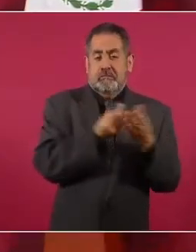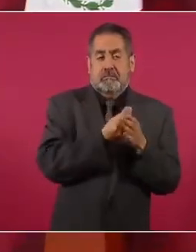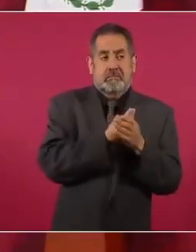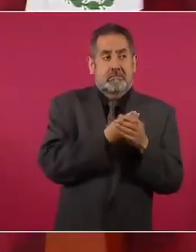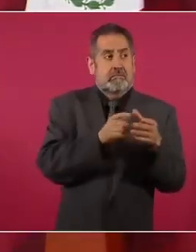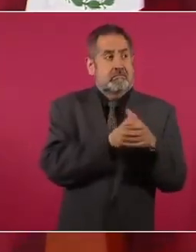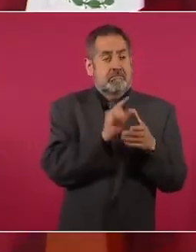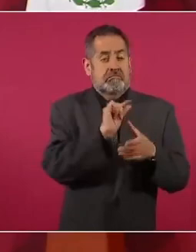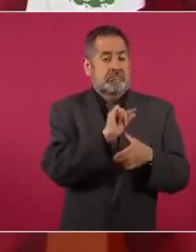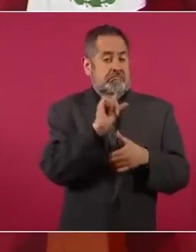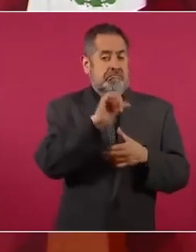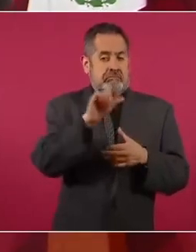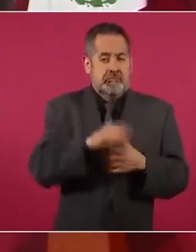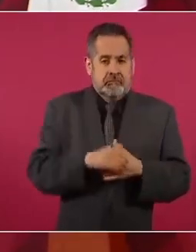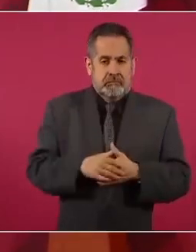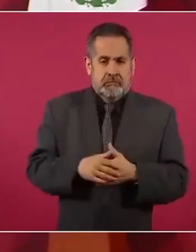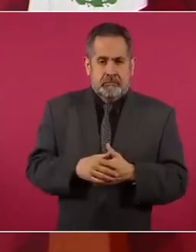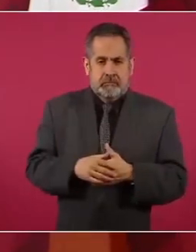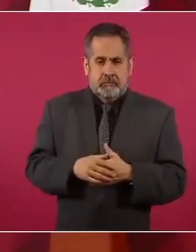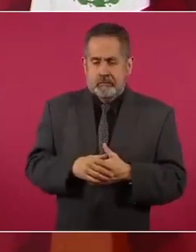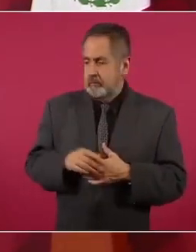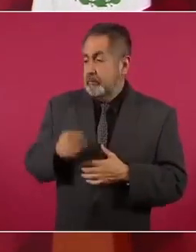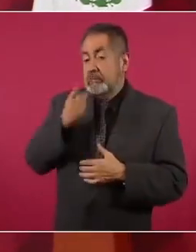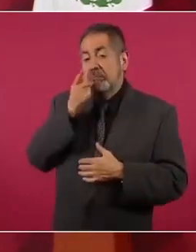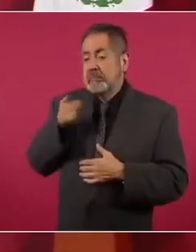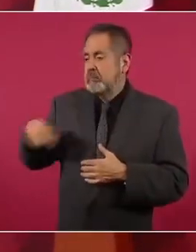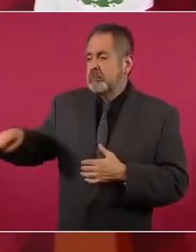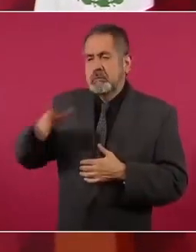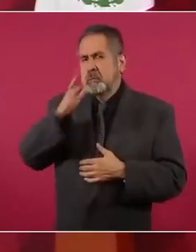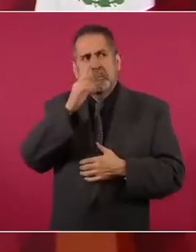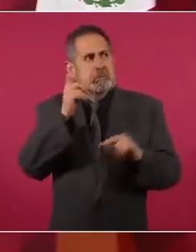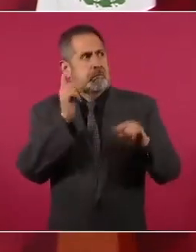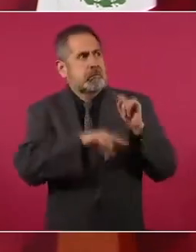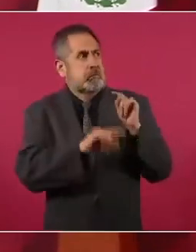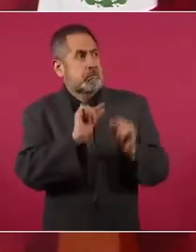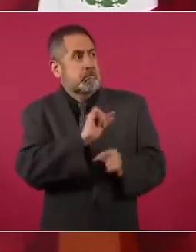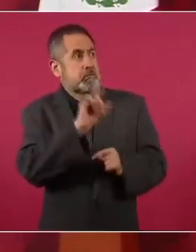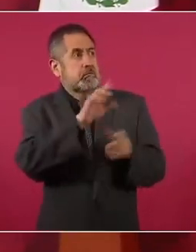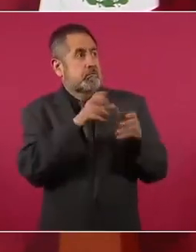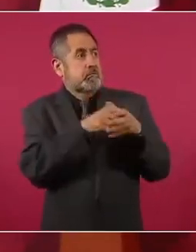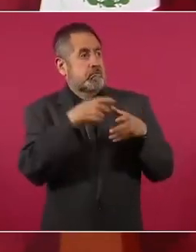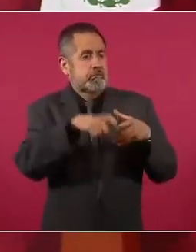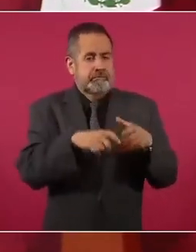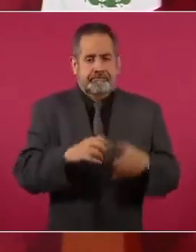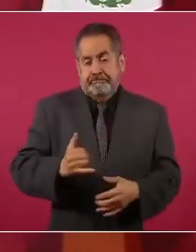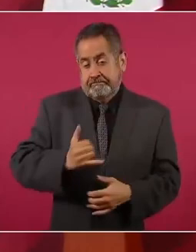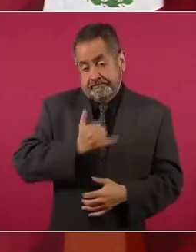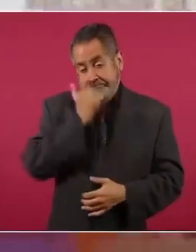O sea, nosotros no podemos con la élite, que ese es un error.